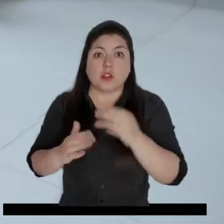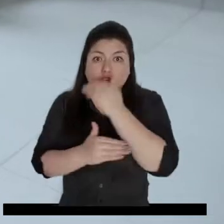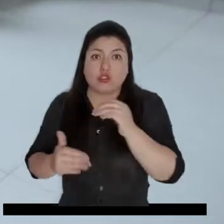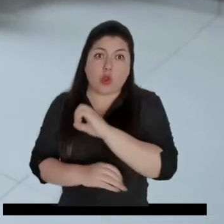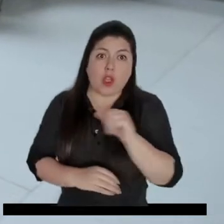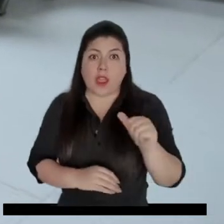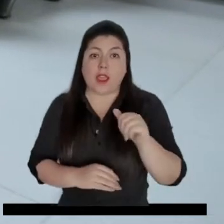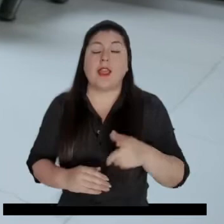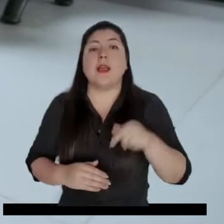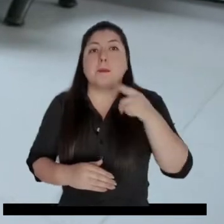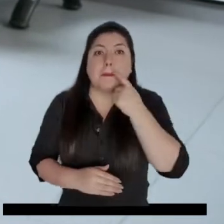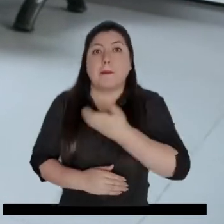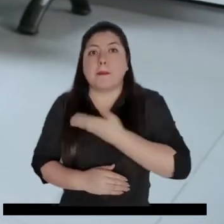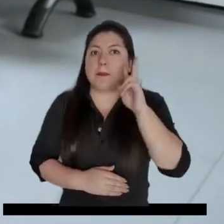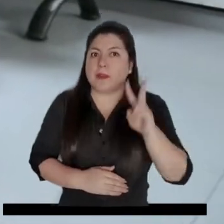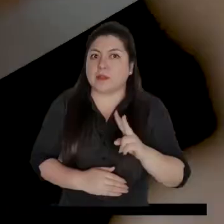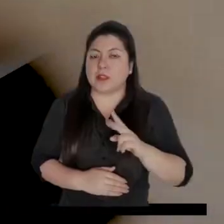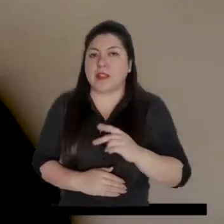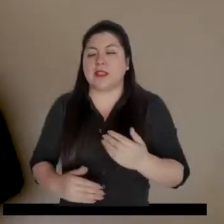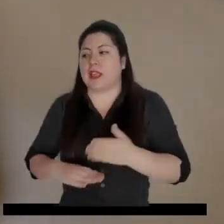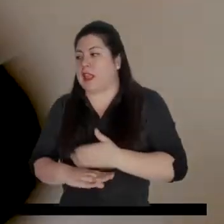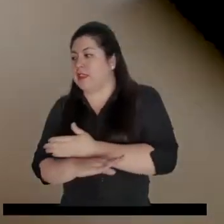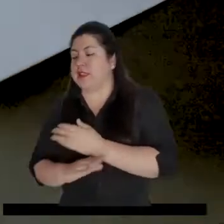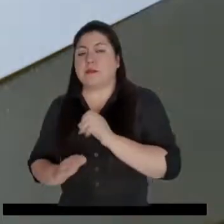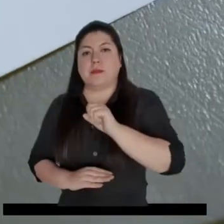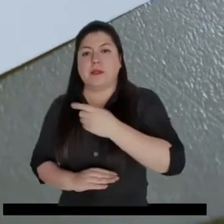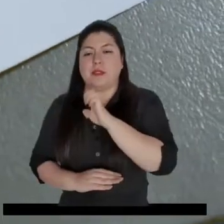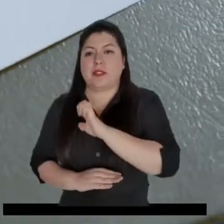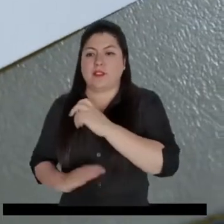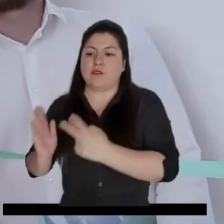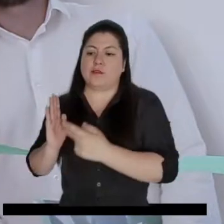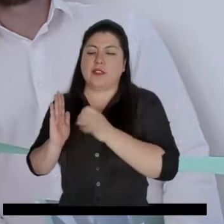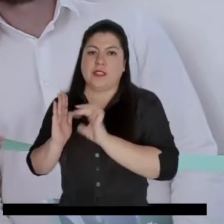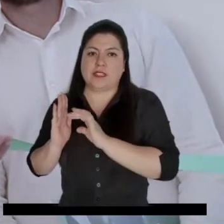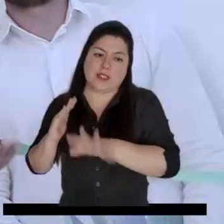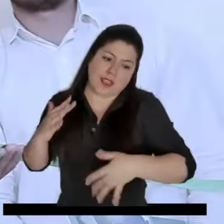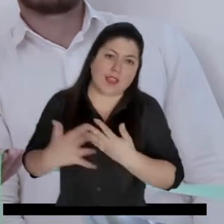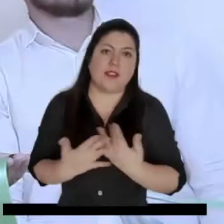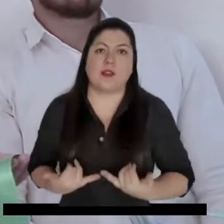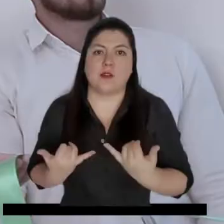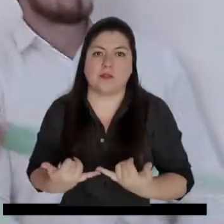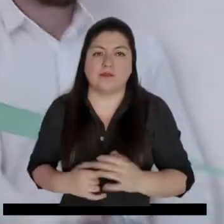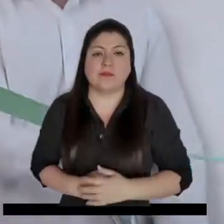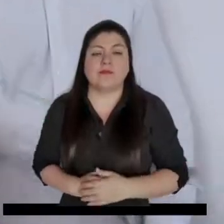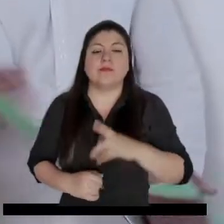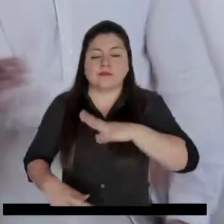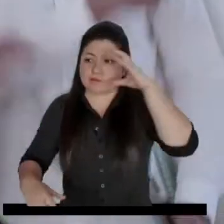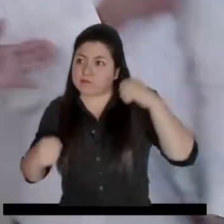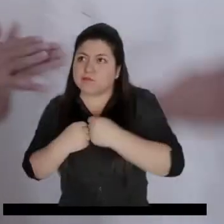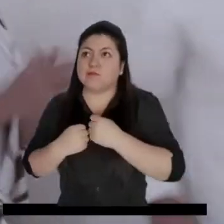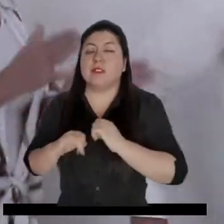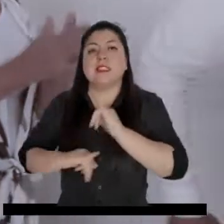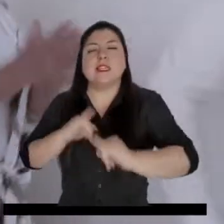y niñas, hijos de padres venezolanos nacidos en Colombia, a partir del 1 de enero de 2015. Así mismo, la firma de acuerdos y memorandos de